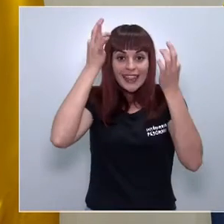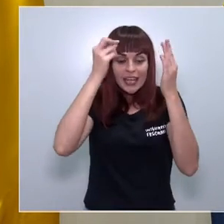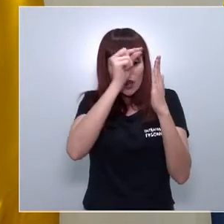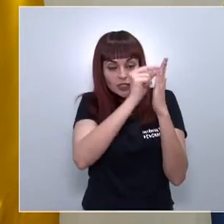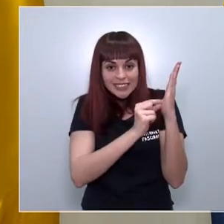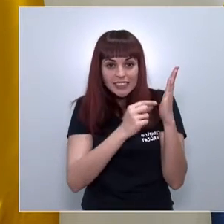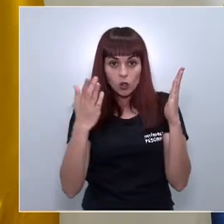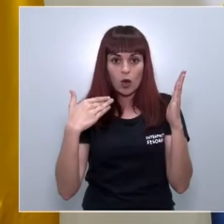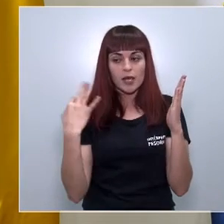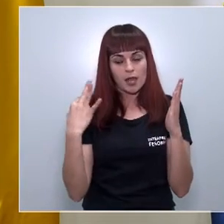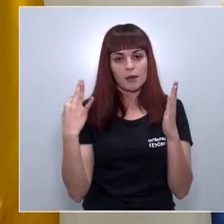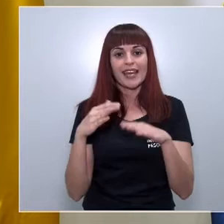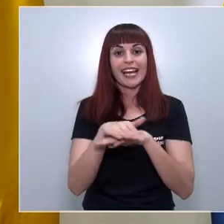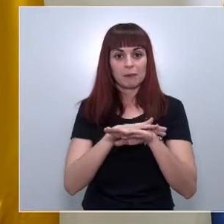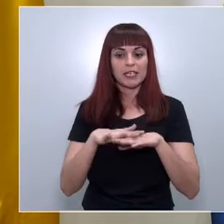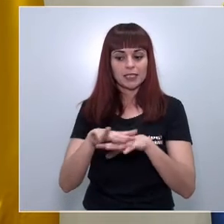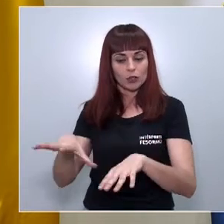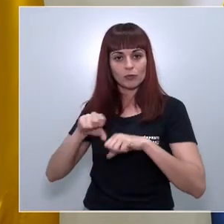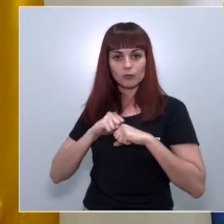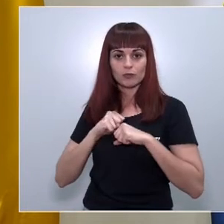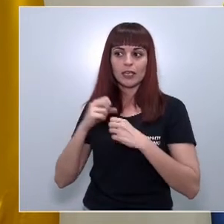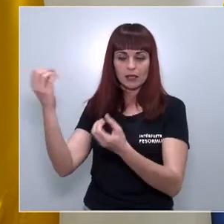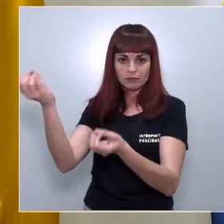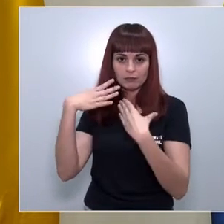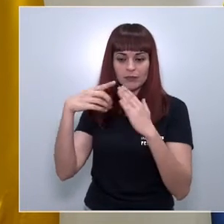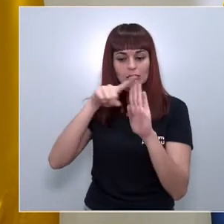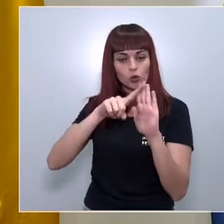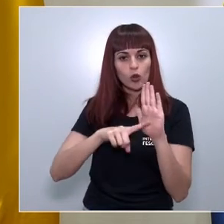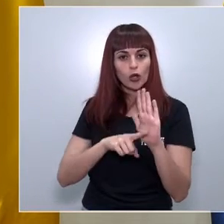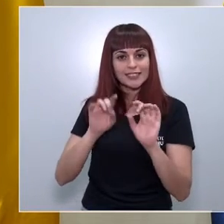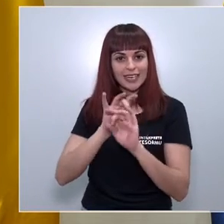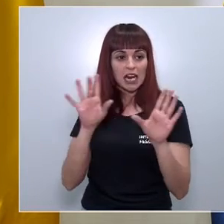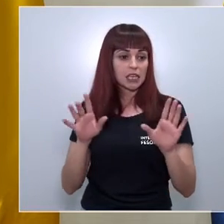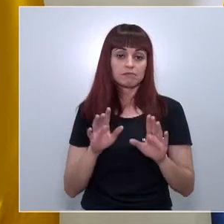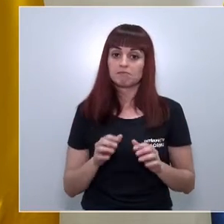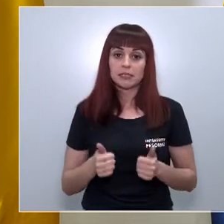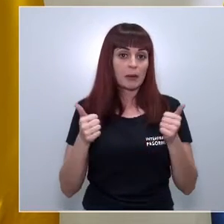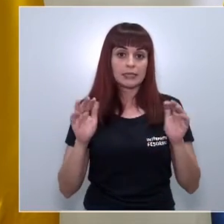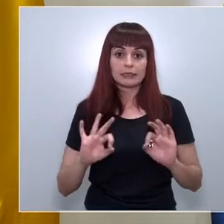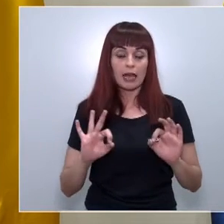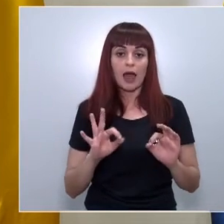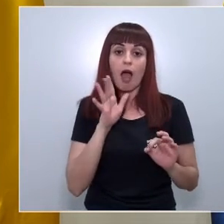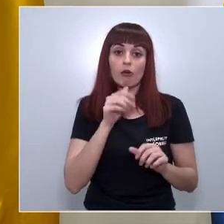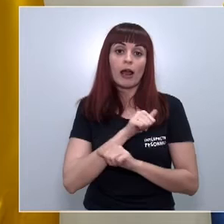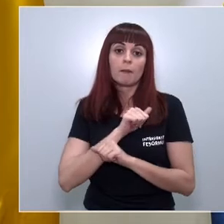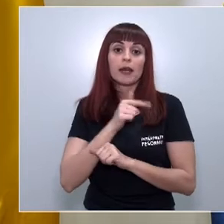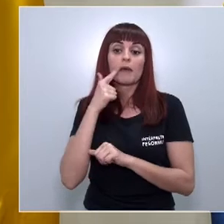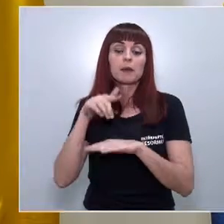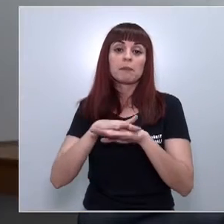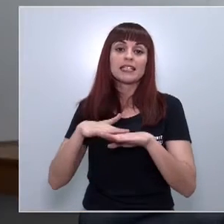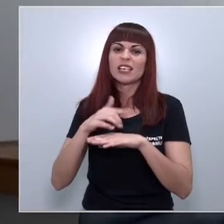que es un tema que tenía que abordar el ministerio y dar instrucciones concisas al respecto y nada más el resto era todo lo que diga el ministerio